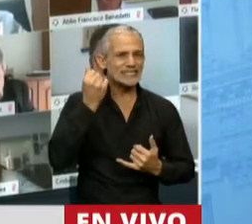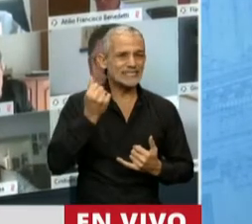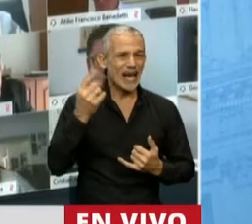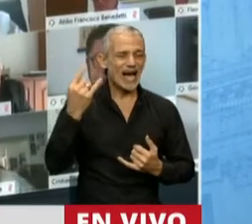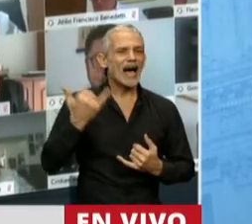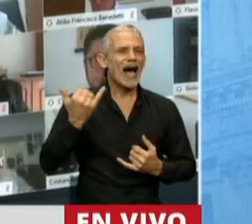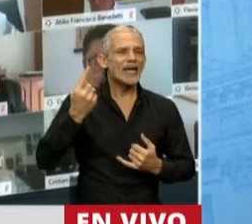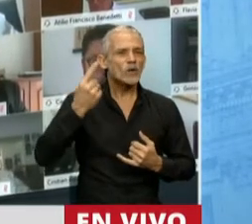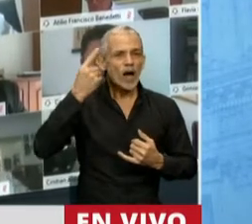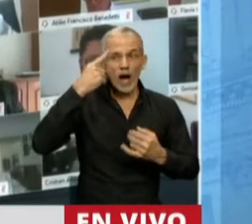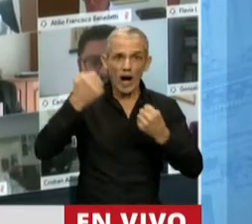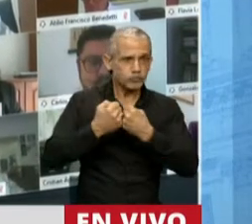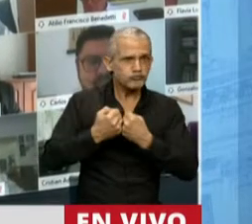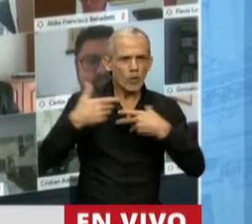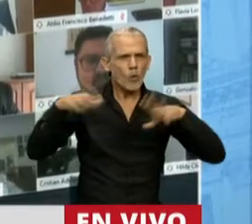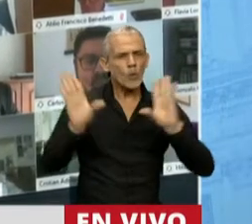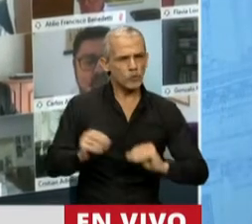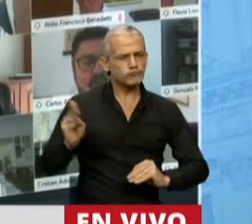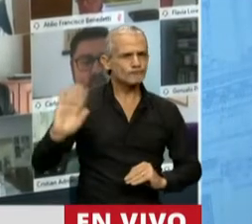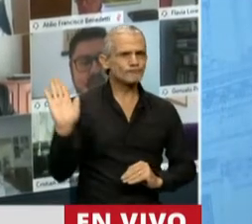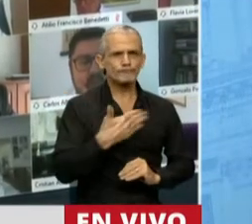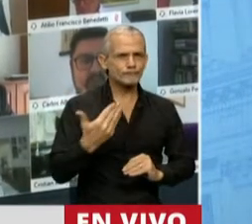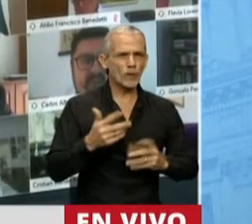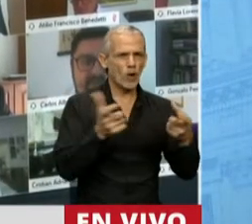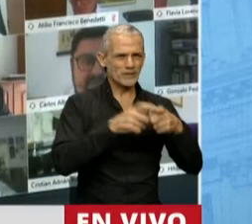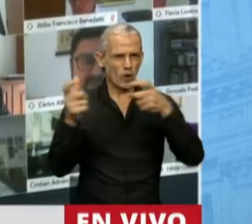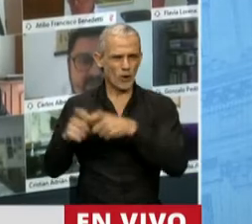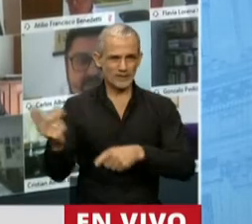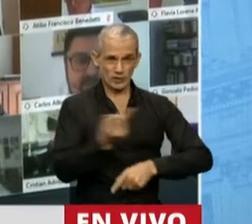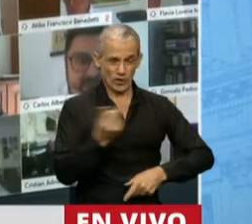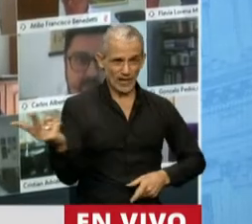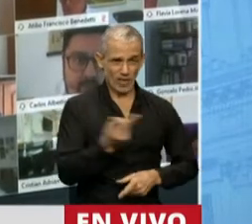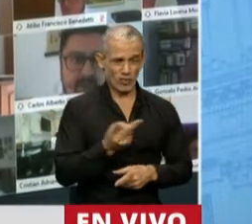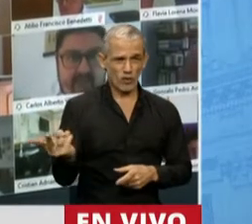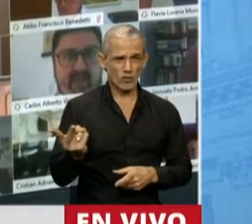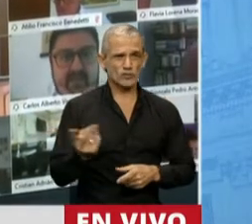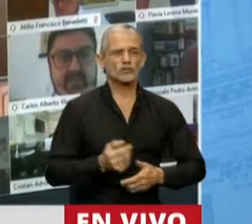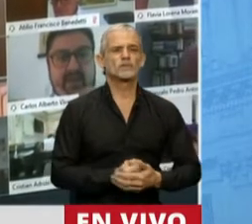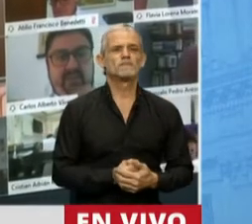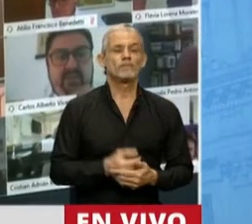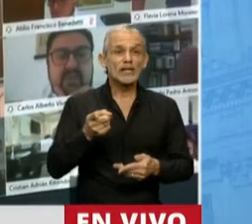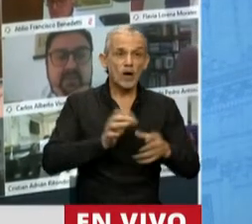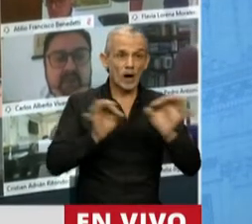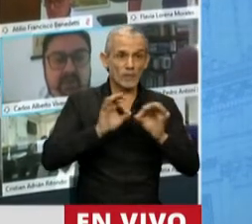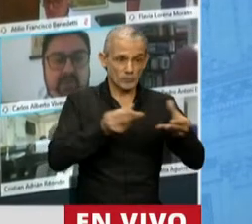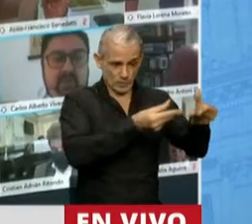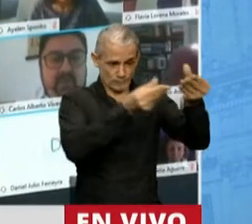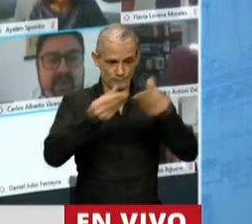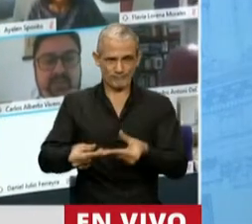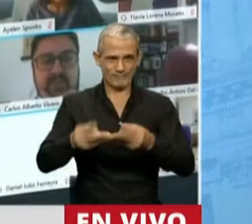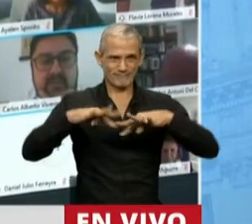dictamen unánime de los integrantes de ambas comisiones. decir, que este proyecto llega al recinto